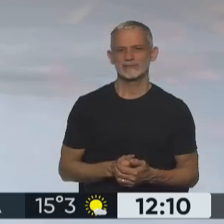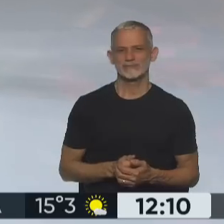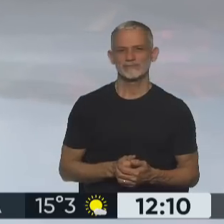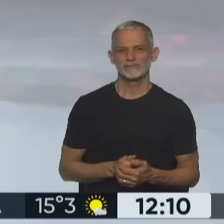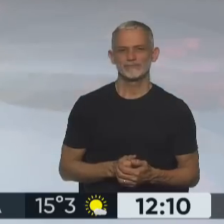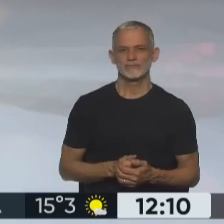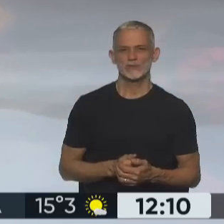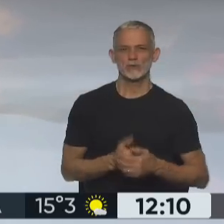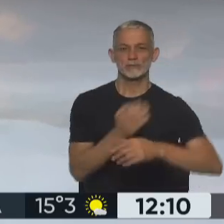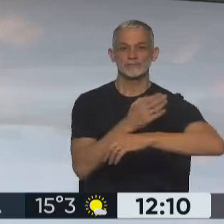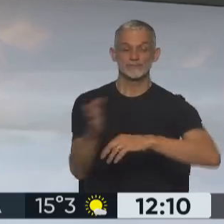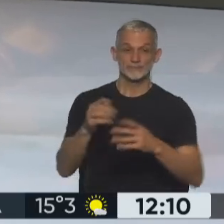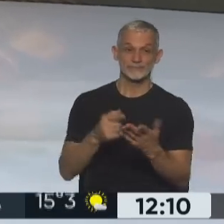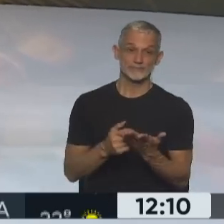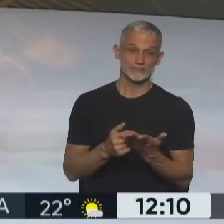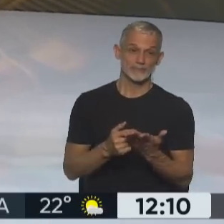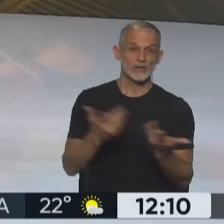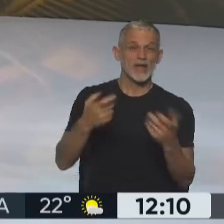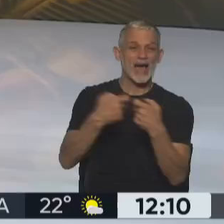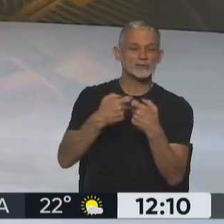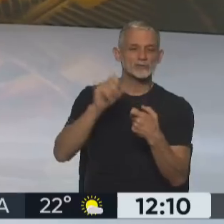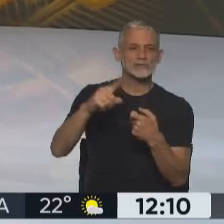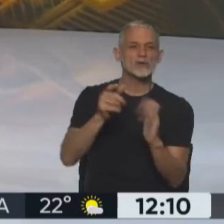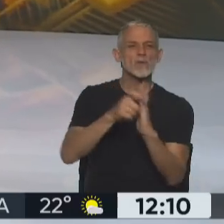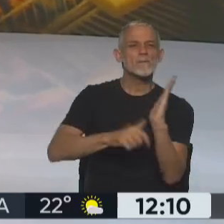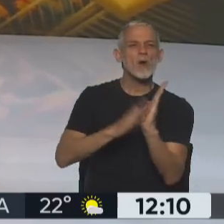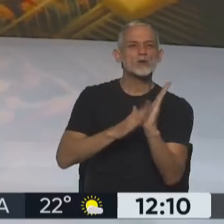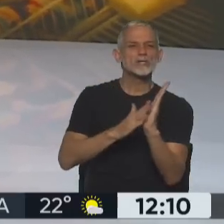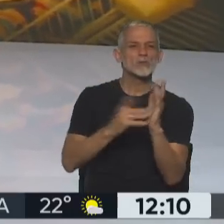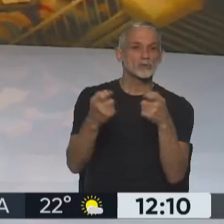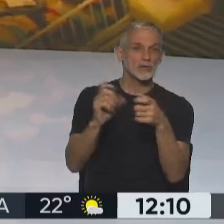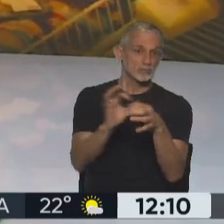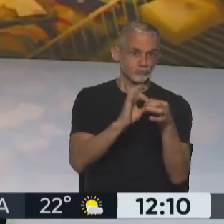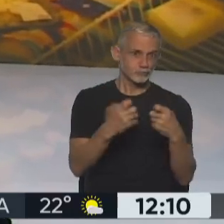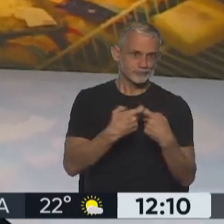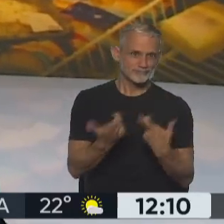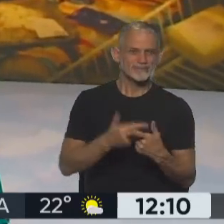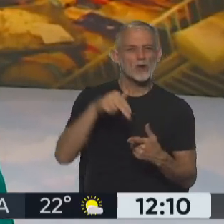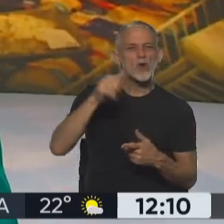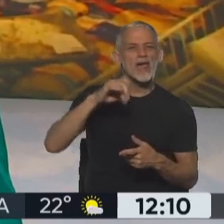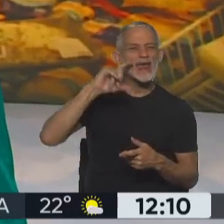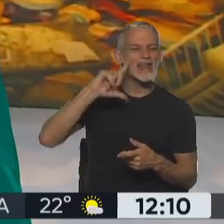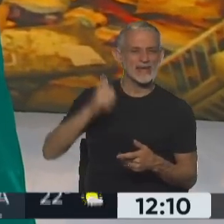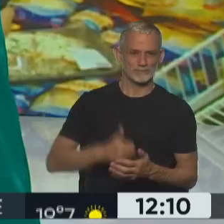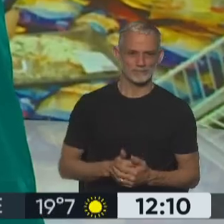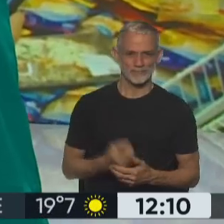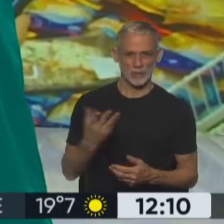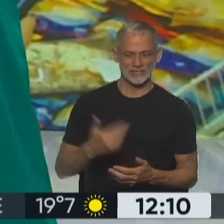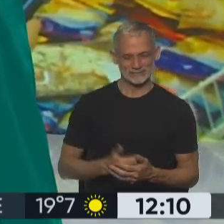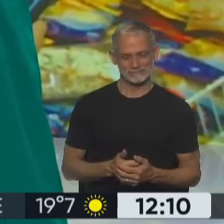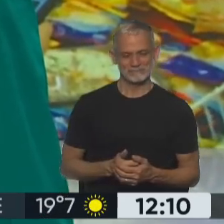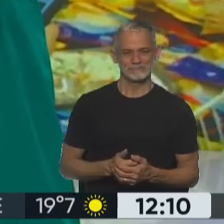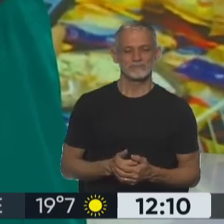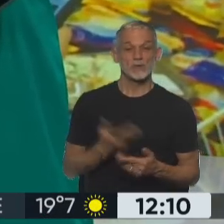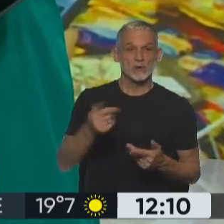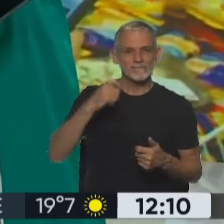Noelia Villafañez de la Asociación de Monotributistas Asociados de la República Argentina. Noelia, ¿cómo estás? Bienvenida. Hola, ¿cómo estás?